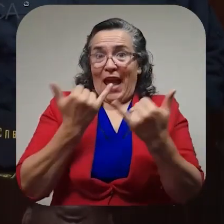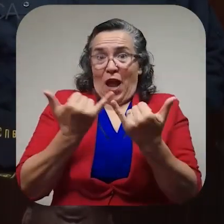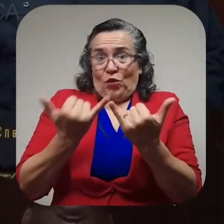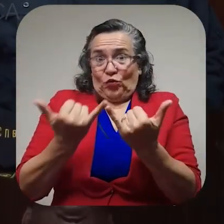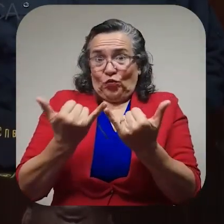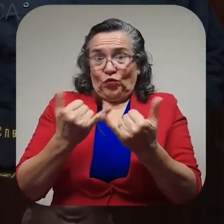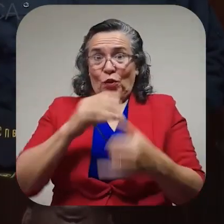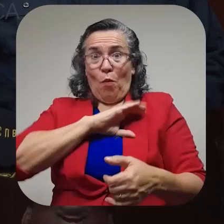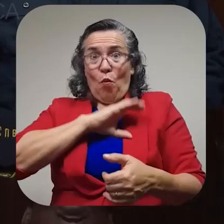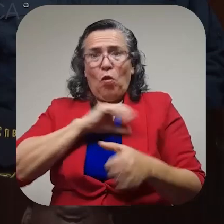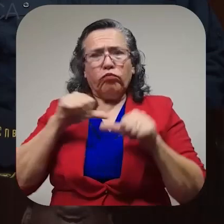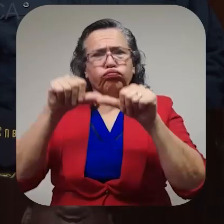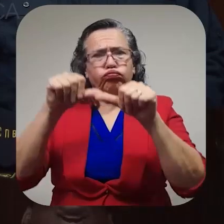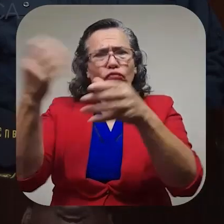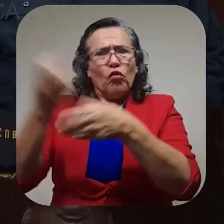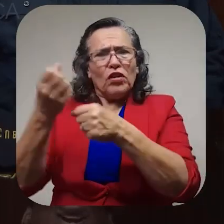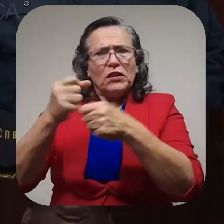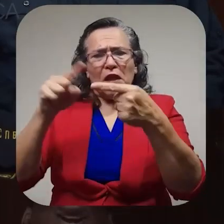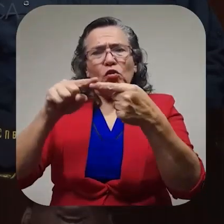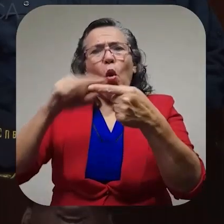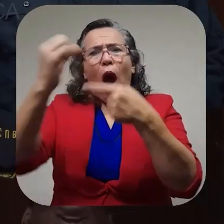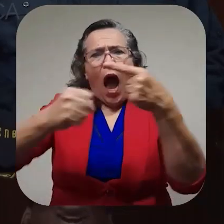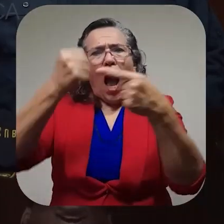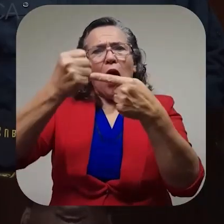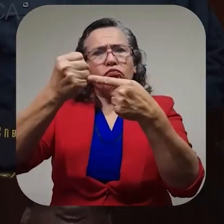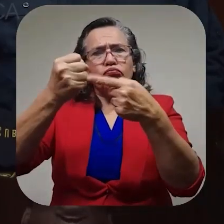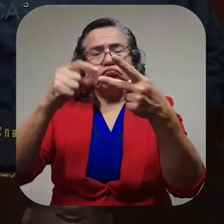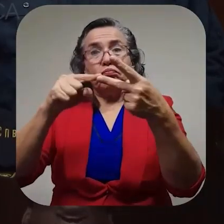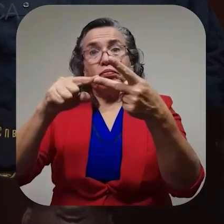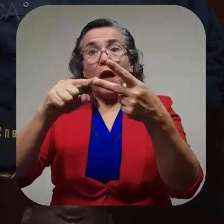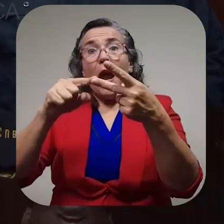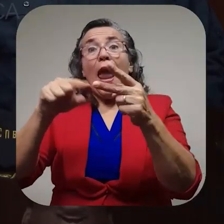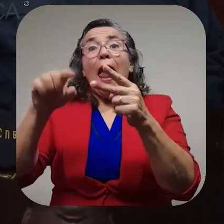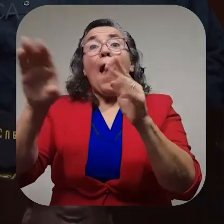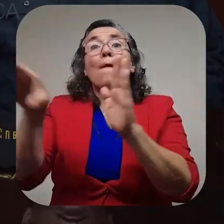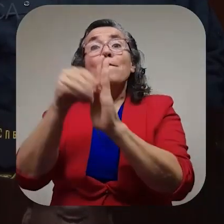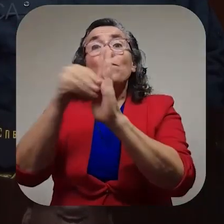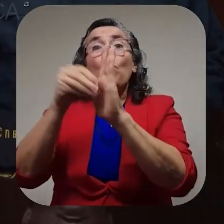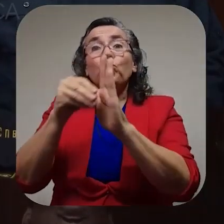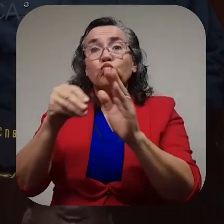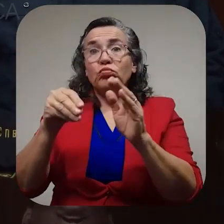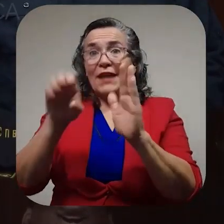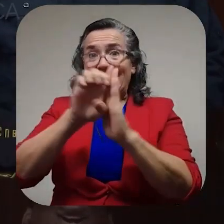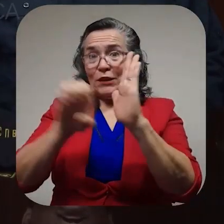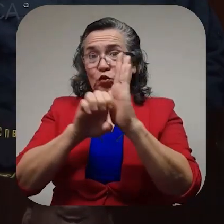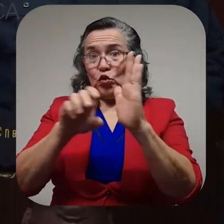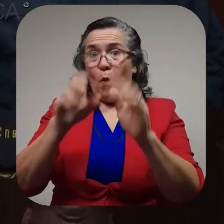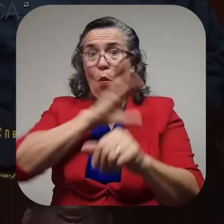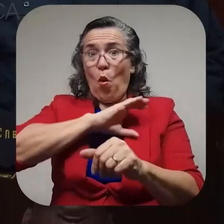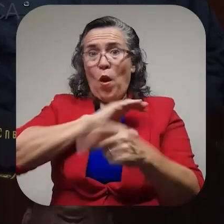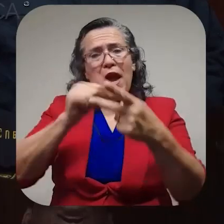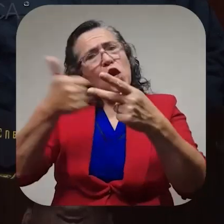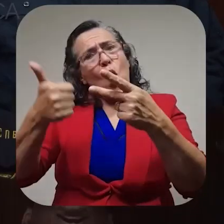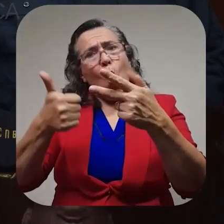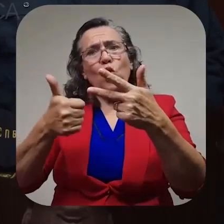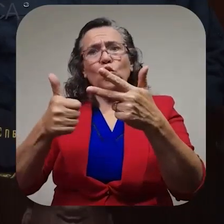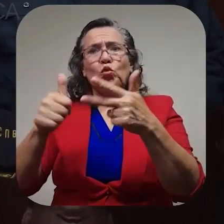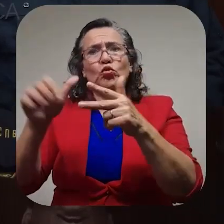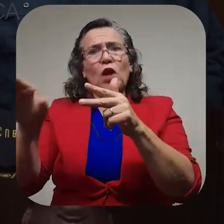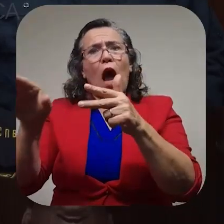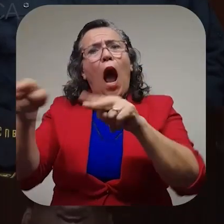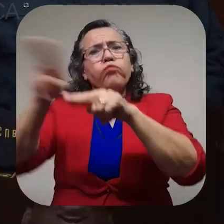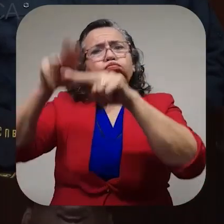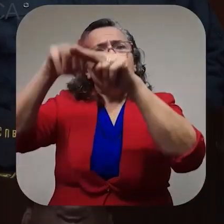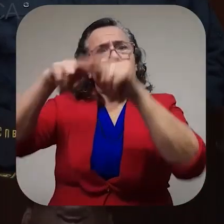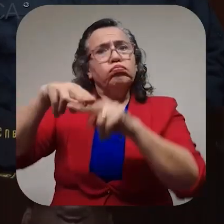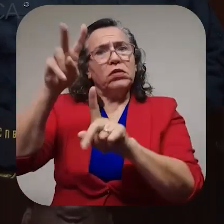a los actuales policías continuar recibiendo anualidades, los pluses del estatuto policial y otros aumentos